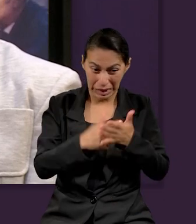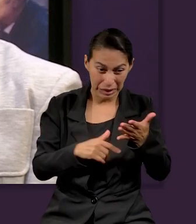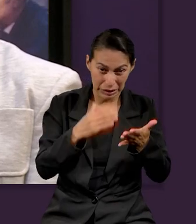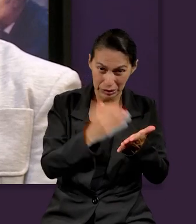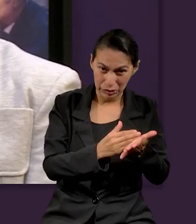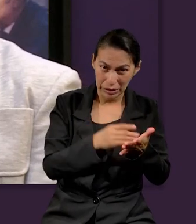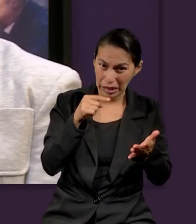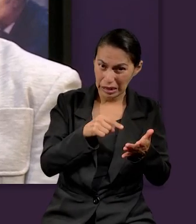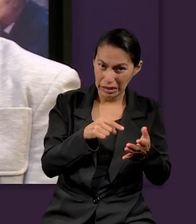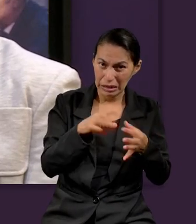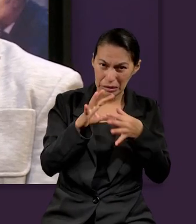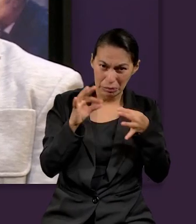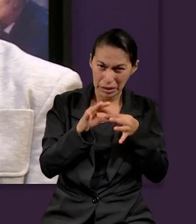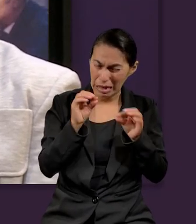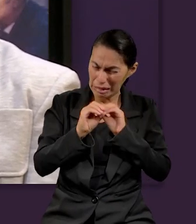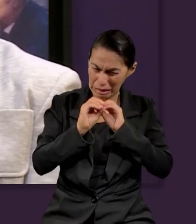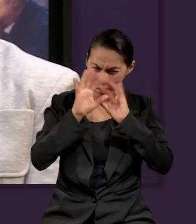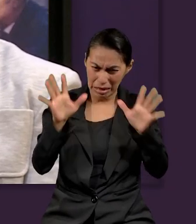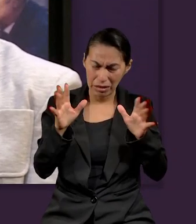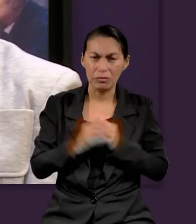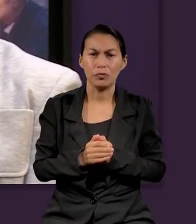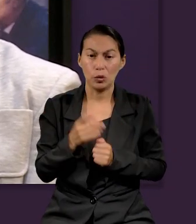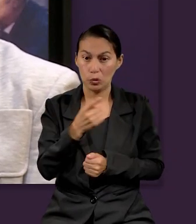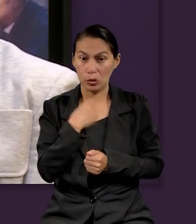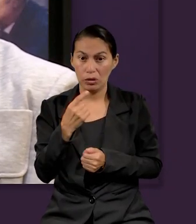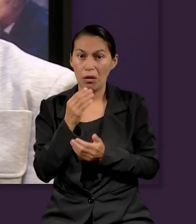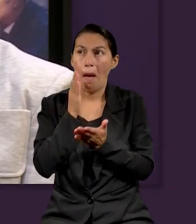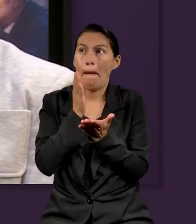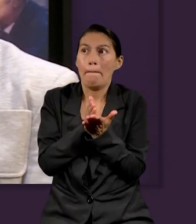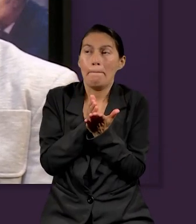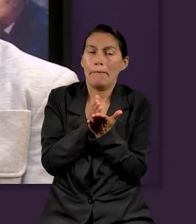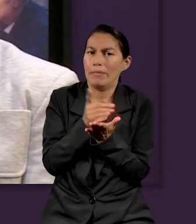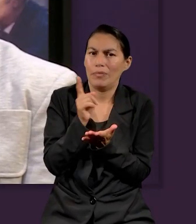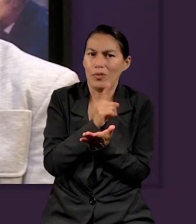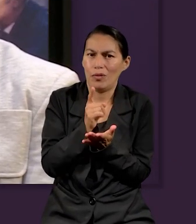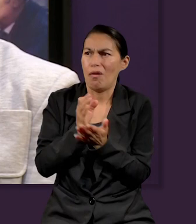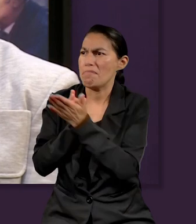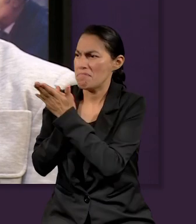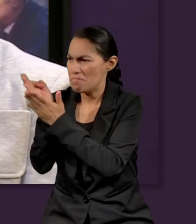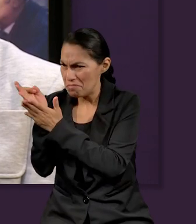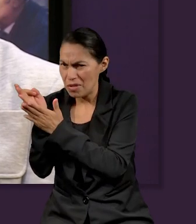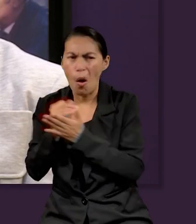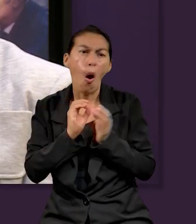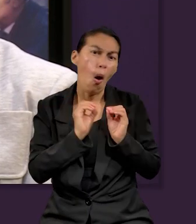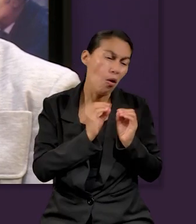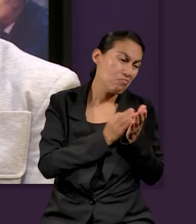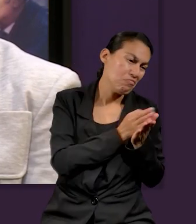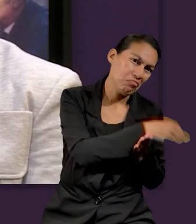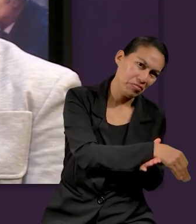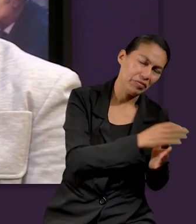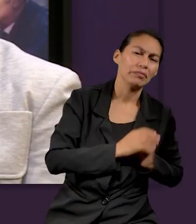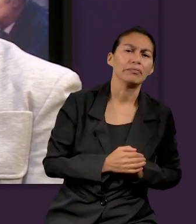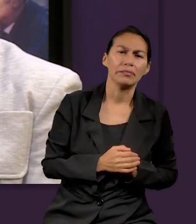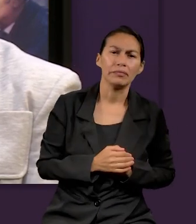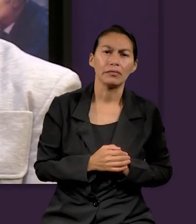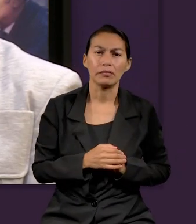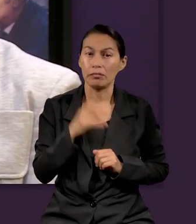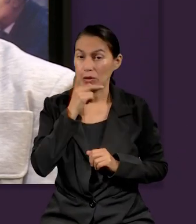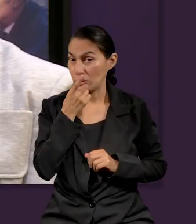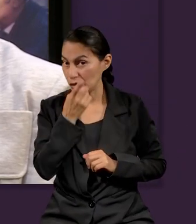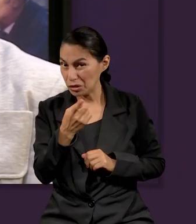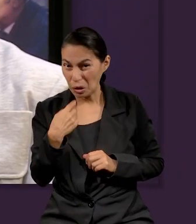la elección dejó muy claro, no hay terreno neutral, hay dos bandos. Y es en nuestra mente donde está sucediendo. Entonces,